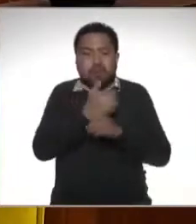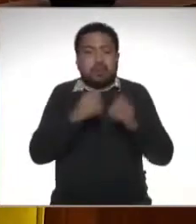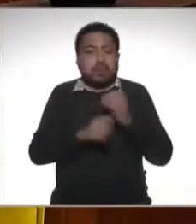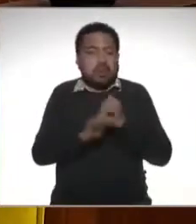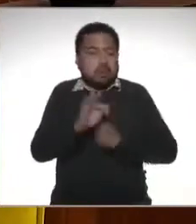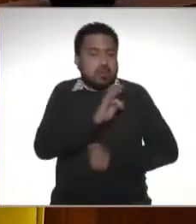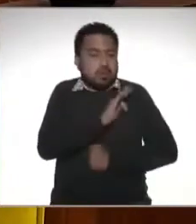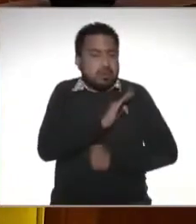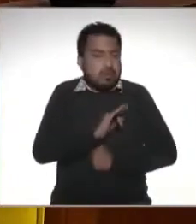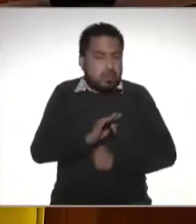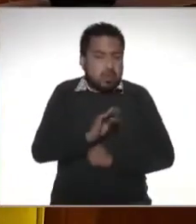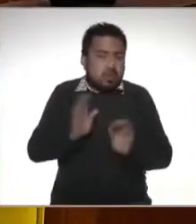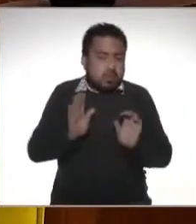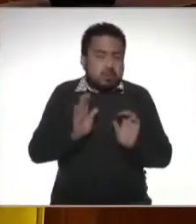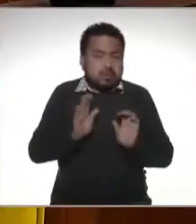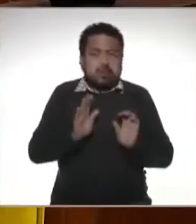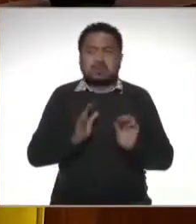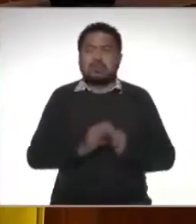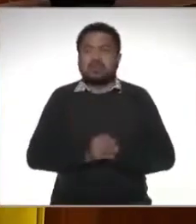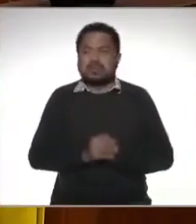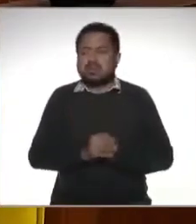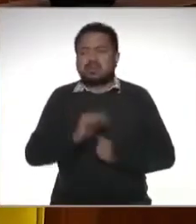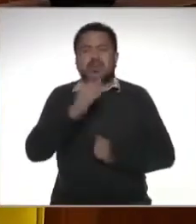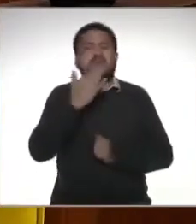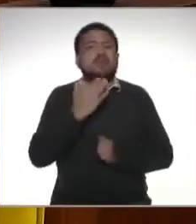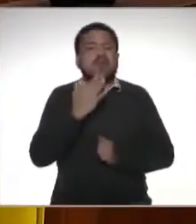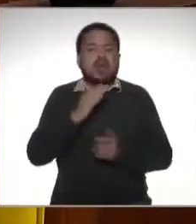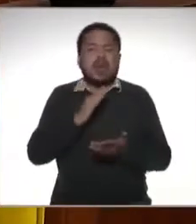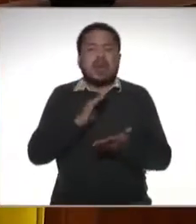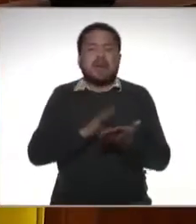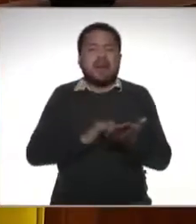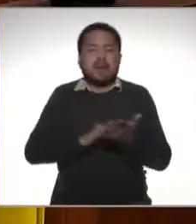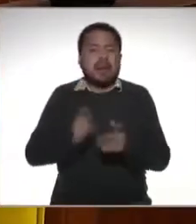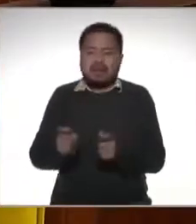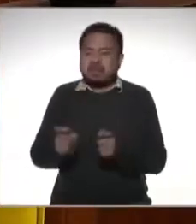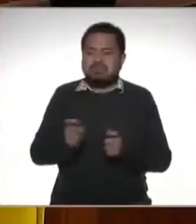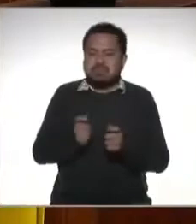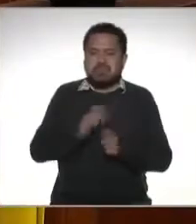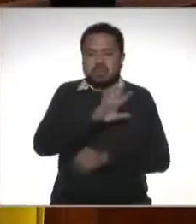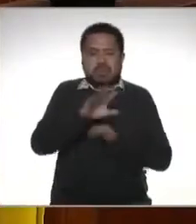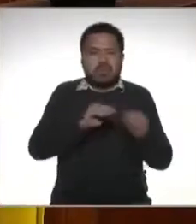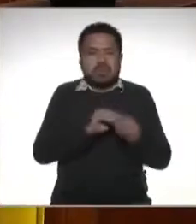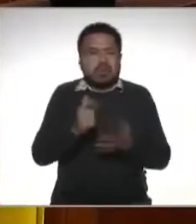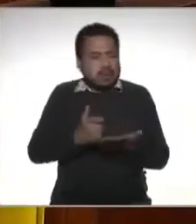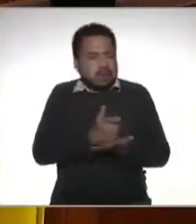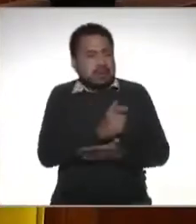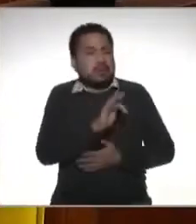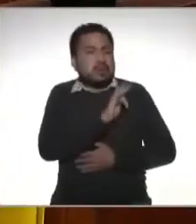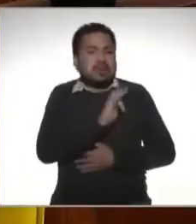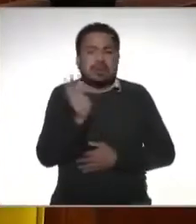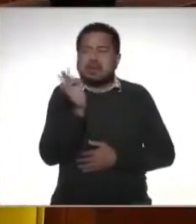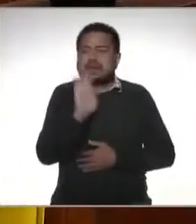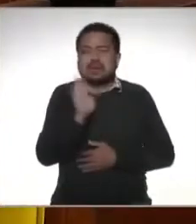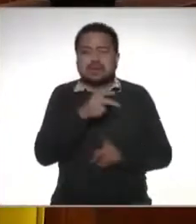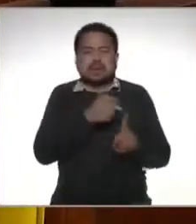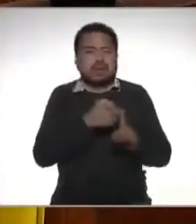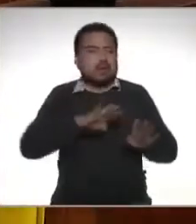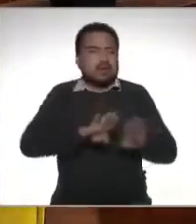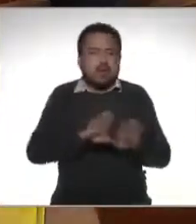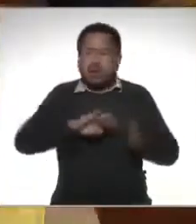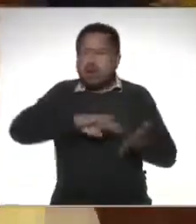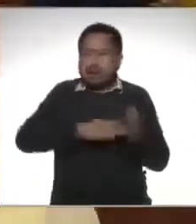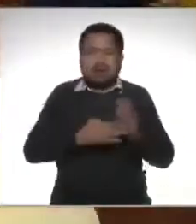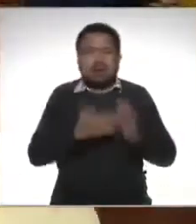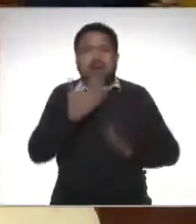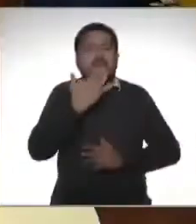ser sin afán de afirmar nada de que si no nos dan comprobantes y todo el cobro es en efectivo pudiera ser que estén en una figura de ilegalidad y que